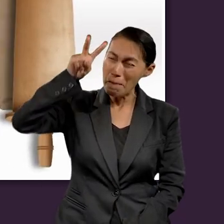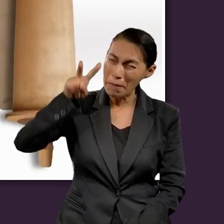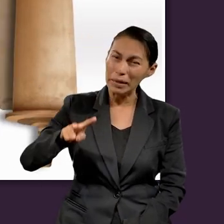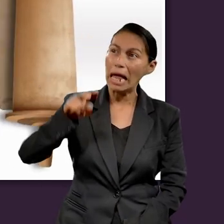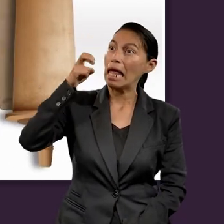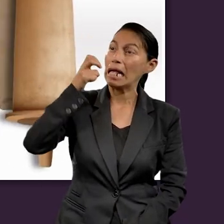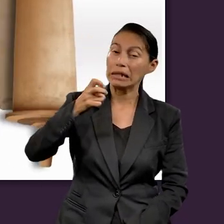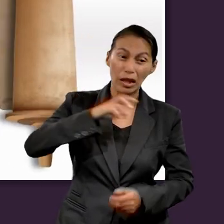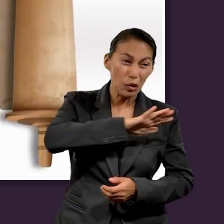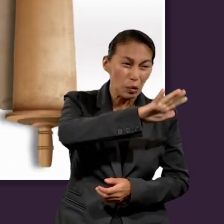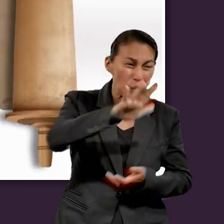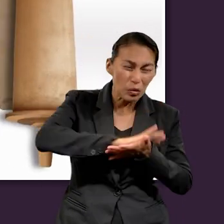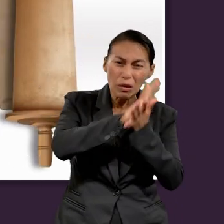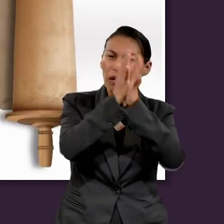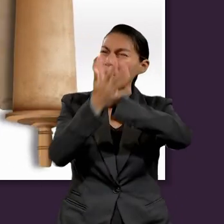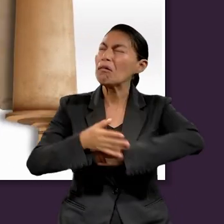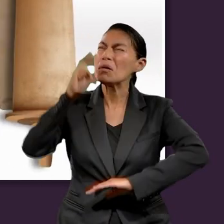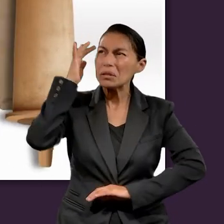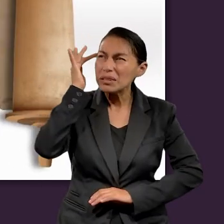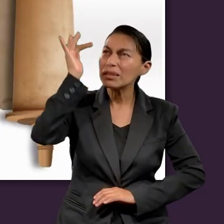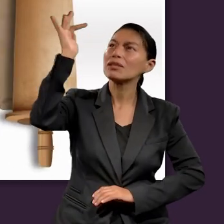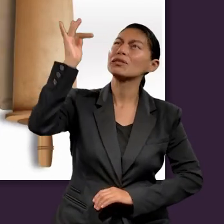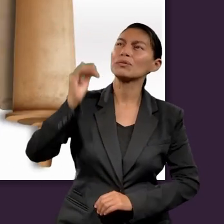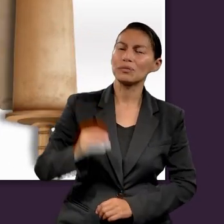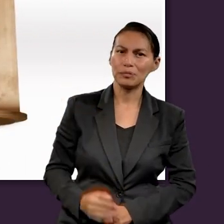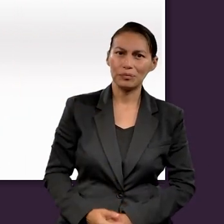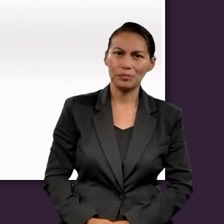Santificalos en la verdad. Tu palabra es verdad.